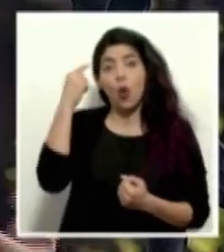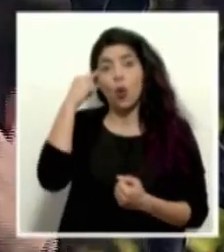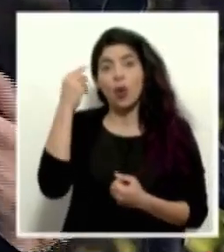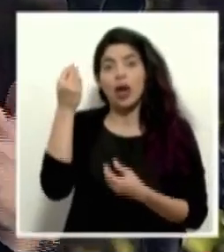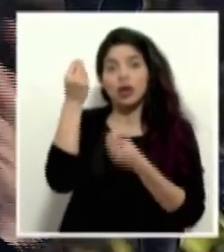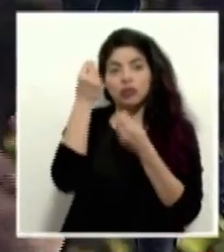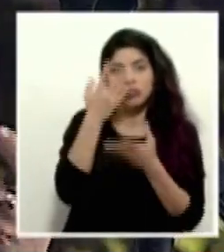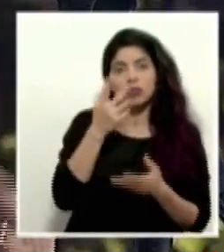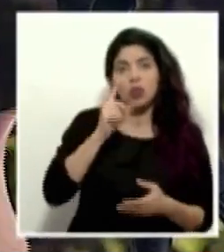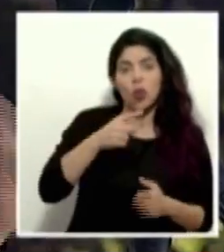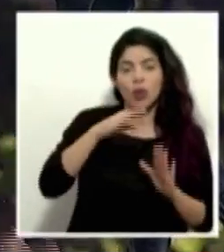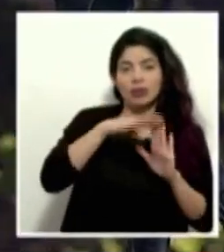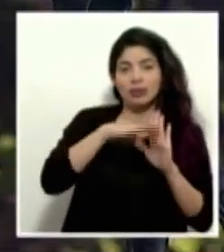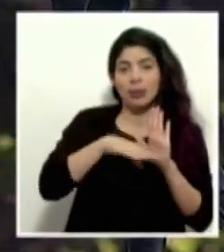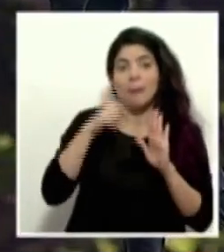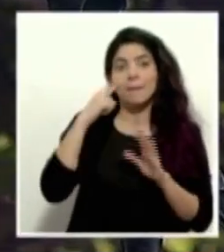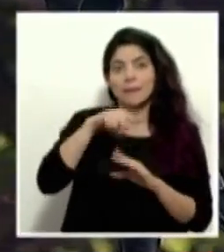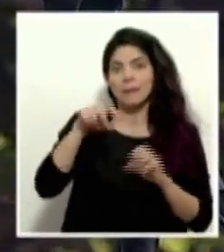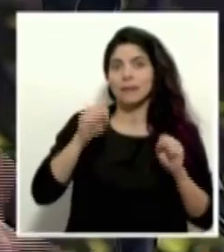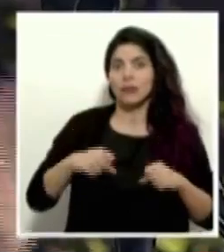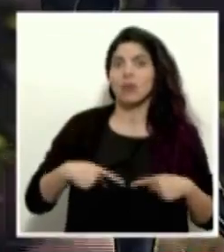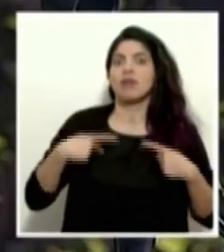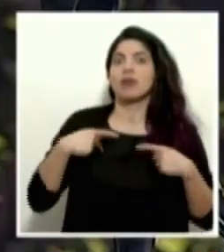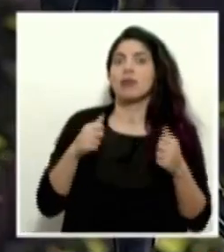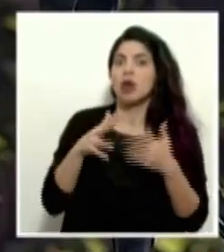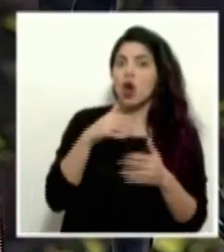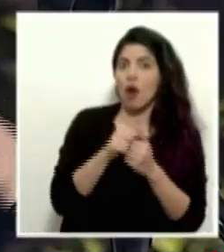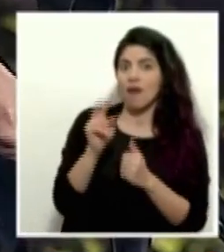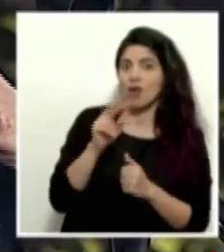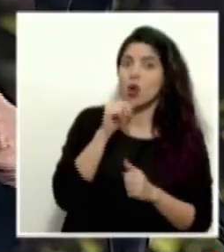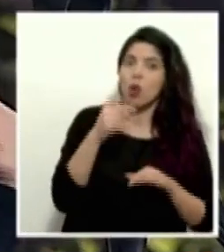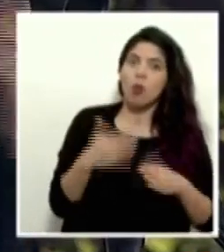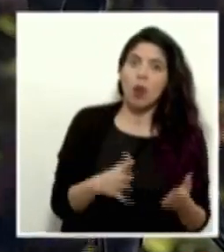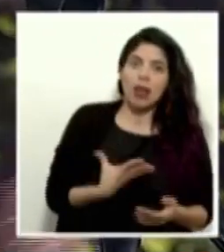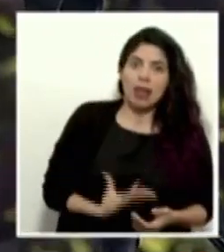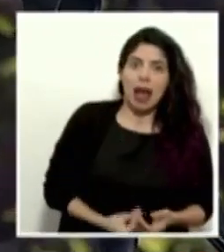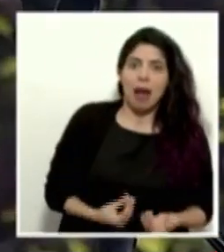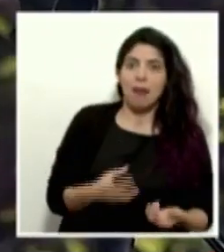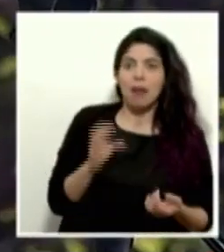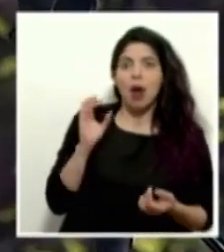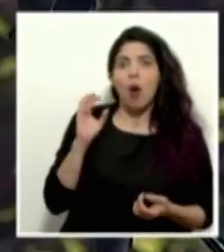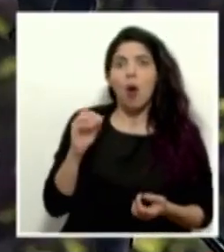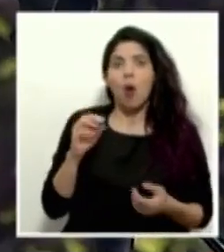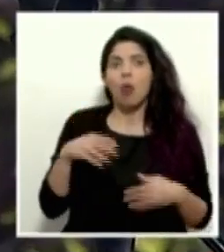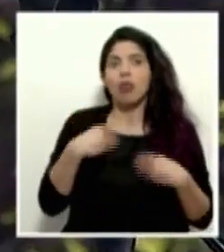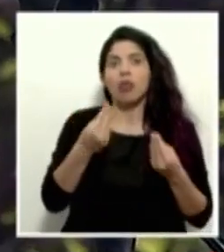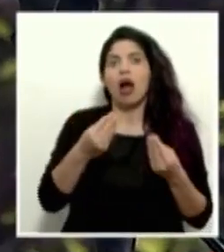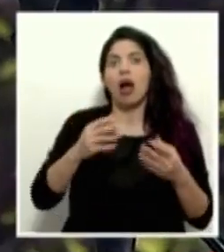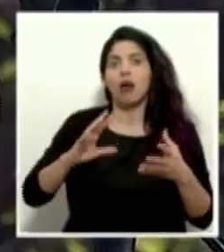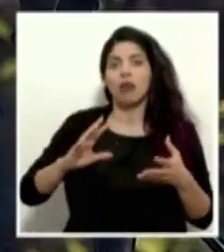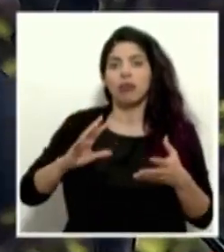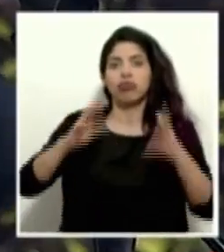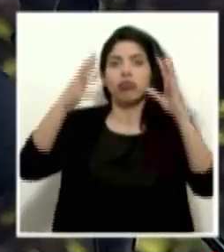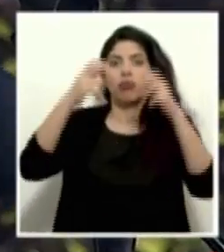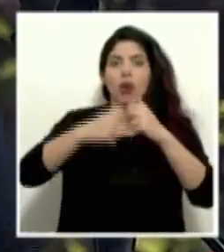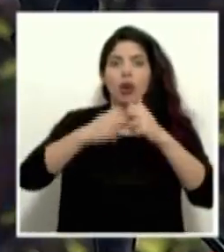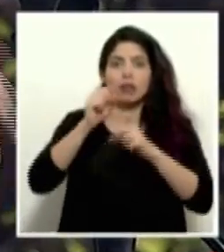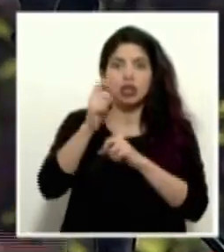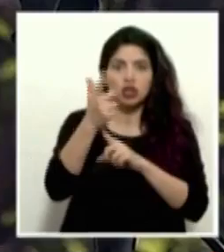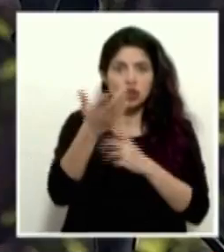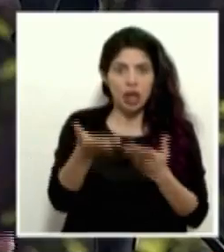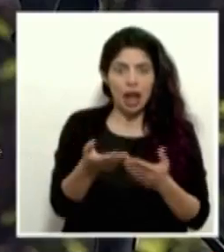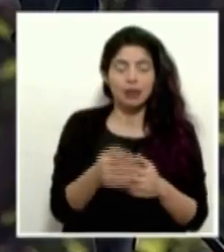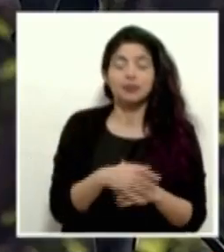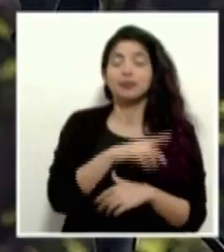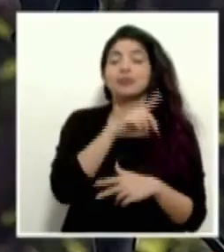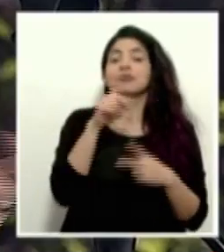directrices y esos lineamientos para poder convivir con el virus y no morirnos de hambre o desatar un caos social? En esa misma línea, Don Daniel,